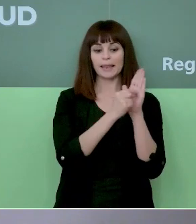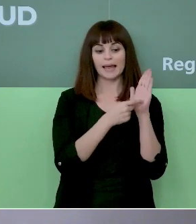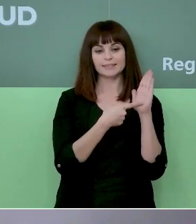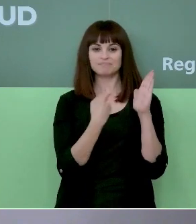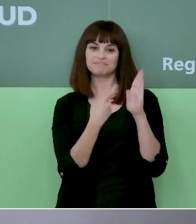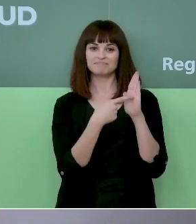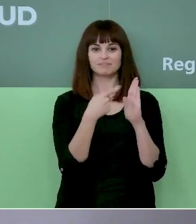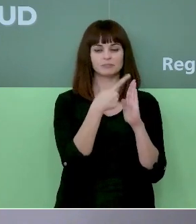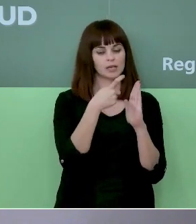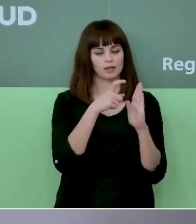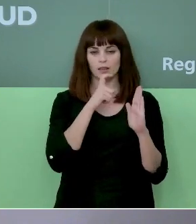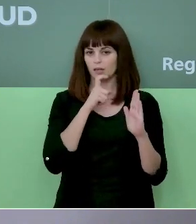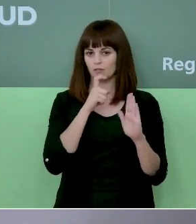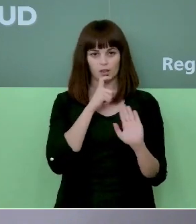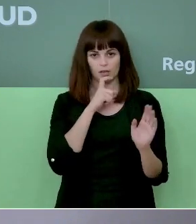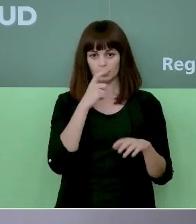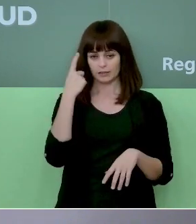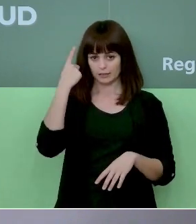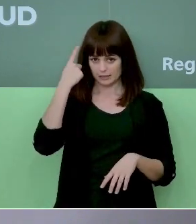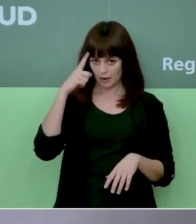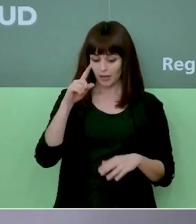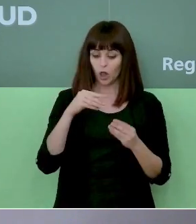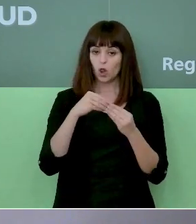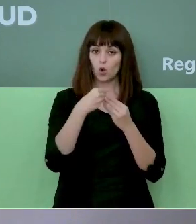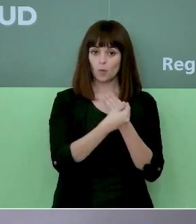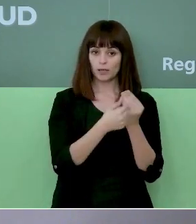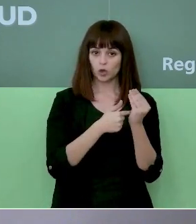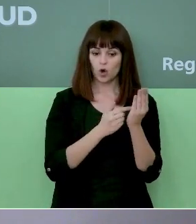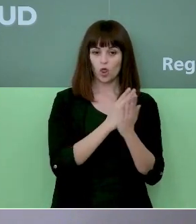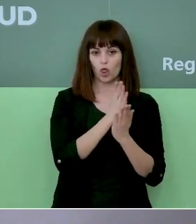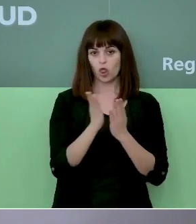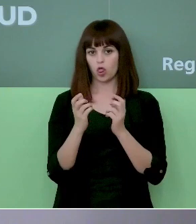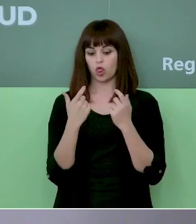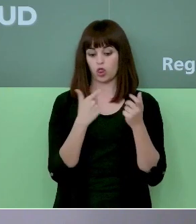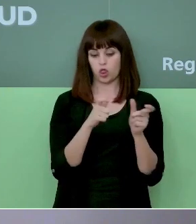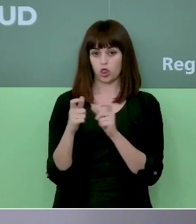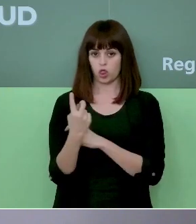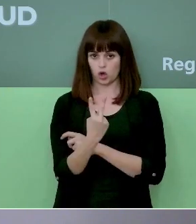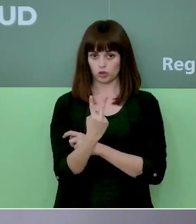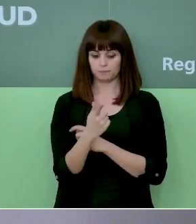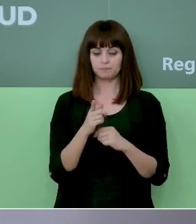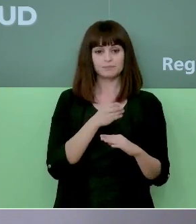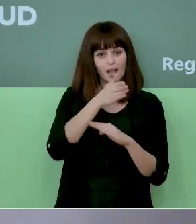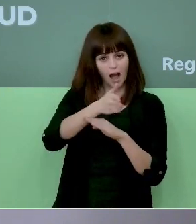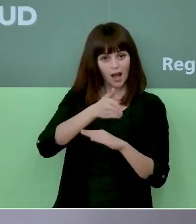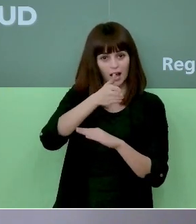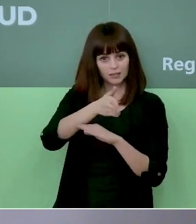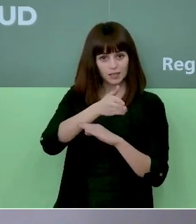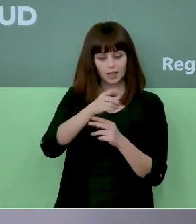decirlo de alguna manera. Ya saben que en ese documento hay dos partes, la parte asistencial y la parte